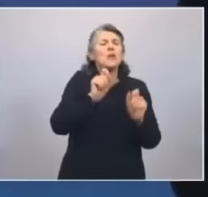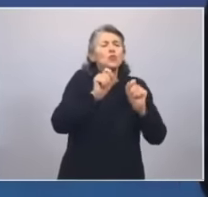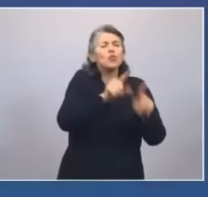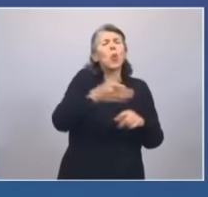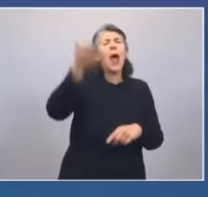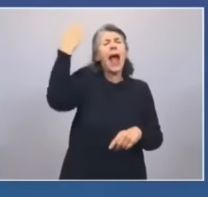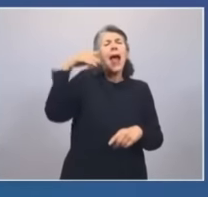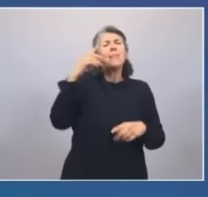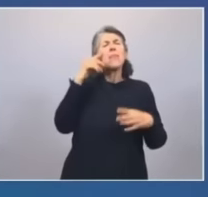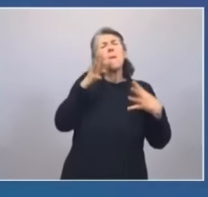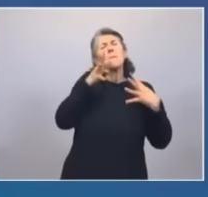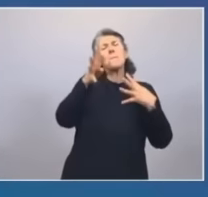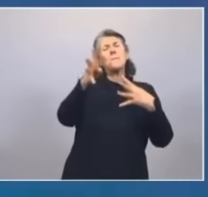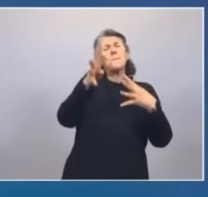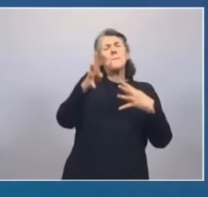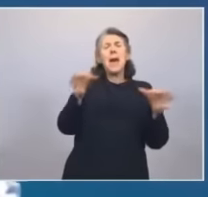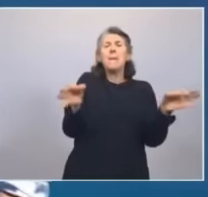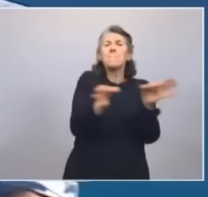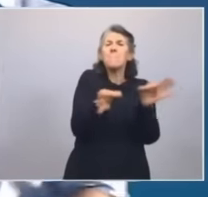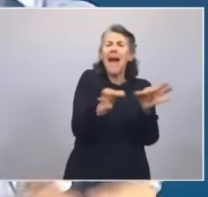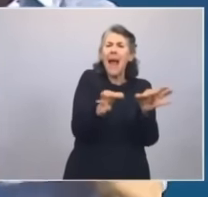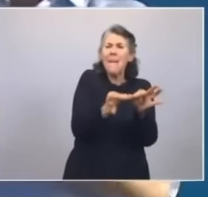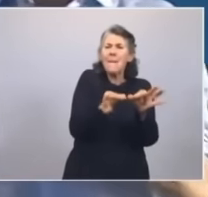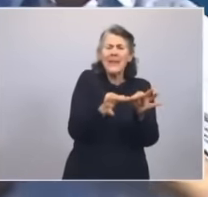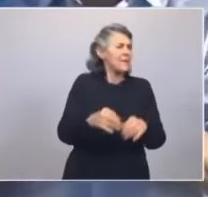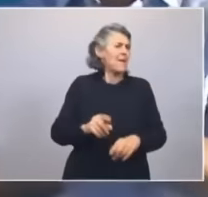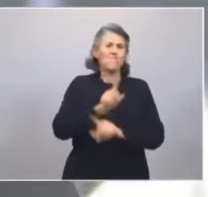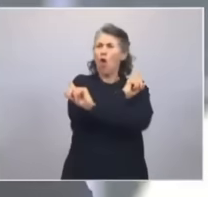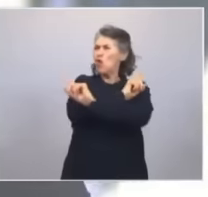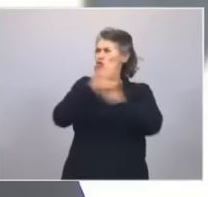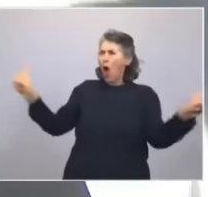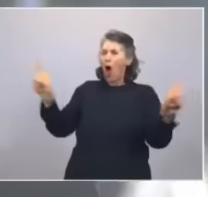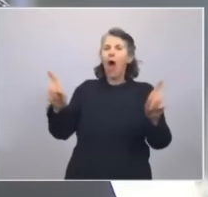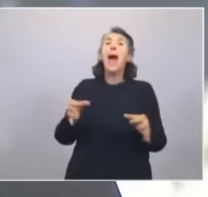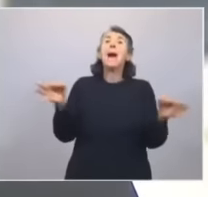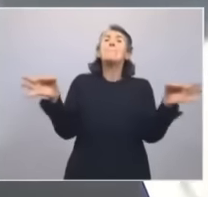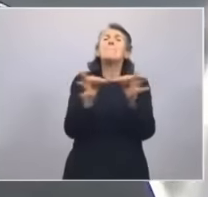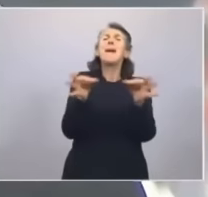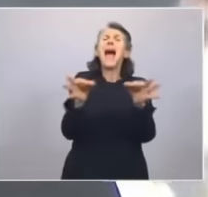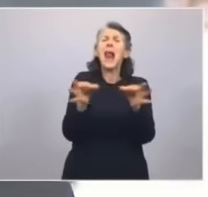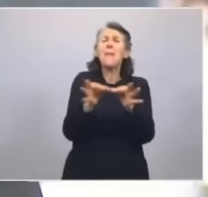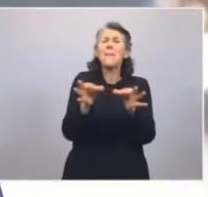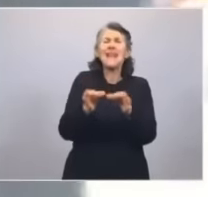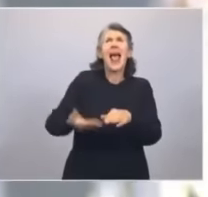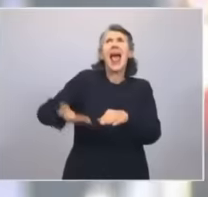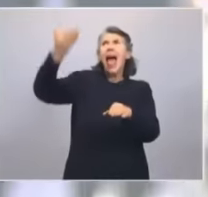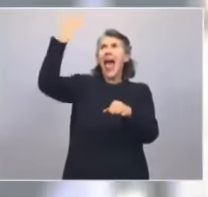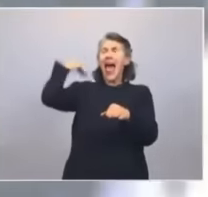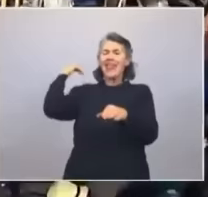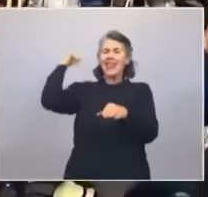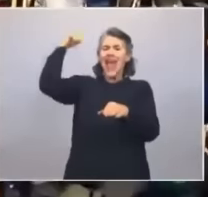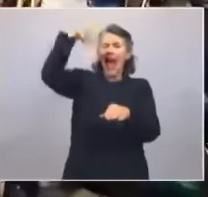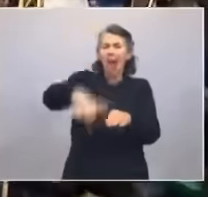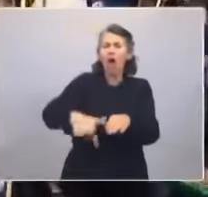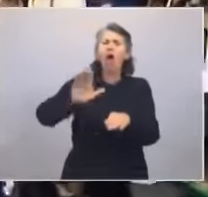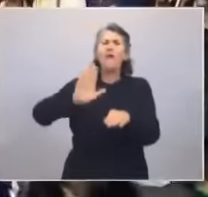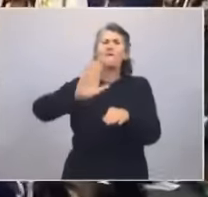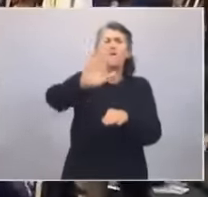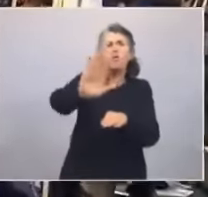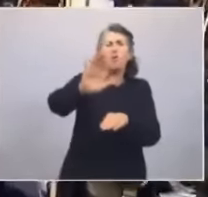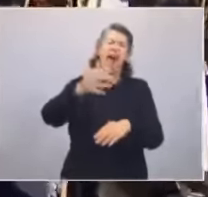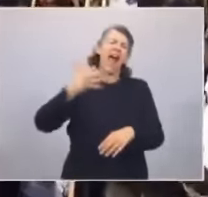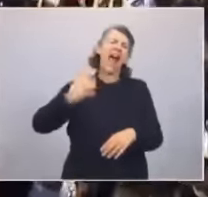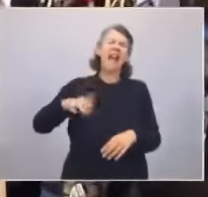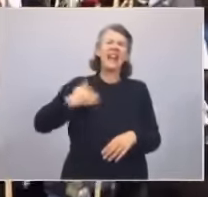Las Malvinas fueron, son y serán Argentina. Nos regalamos la